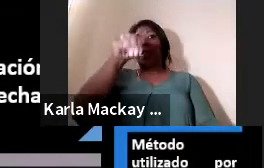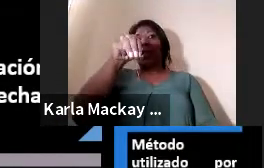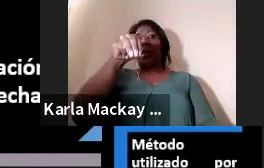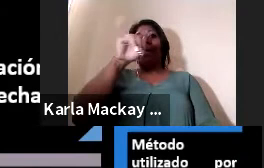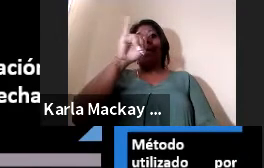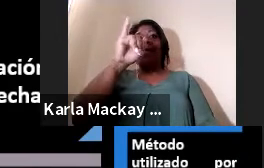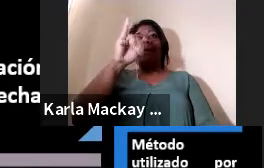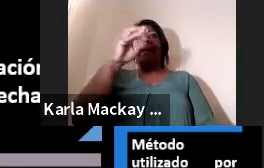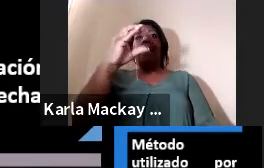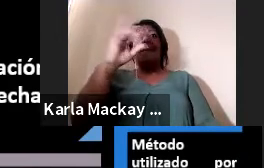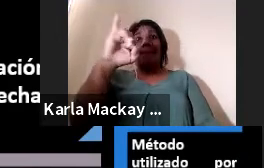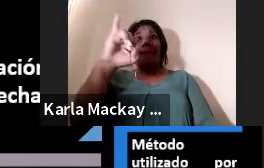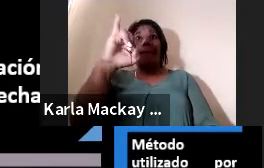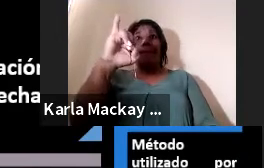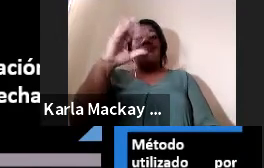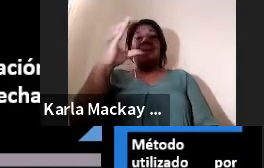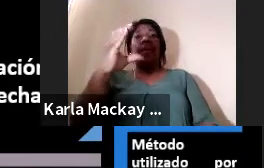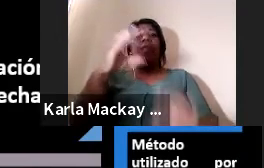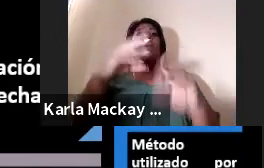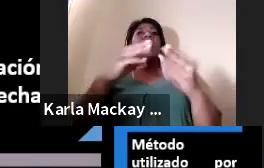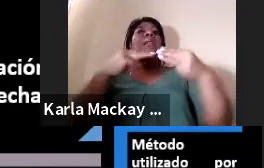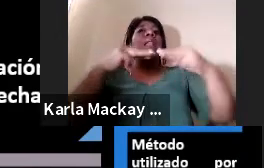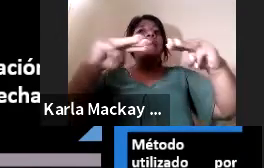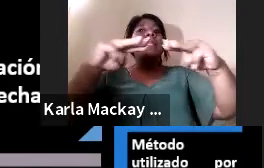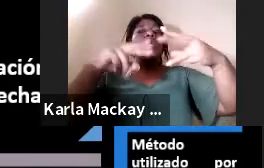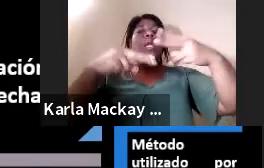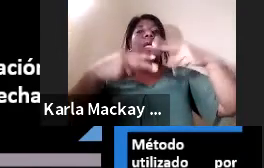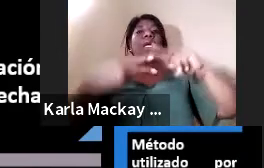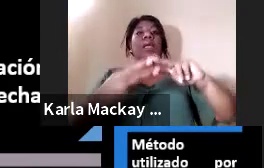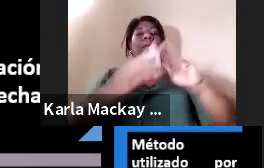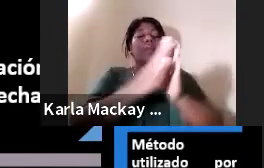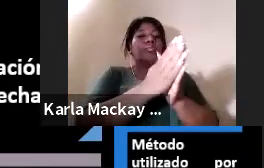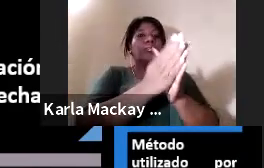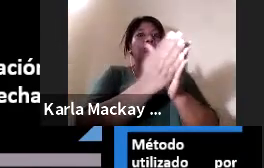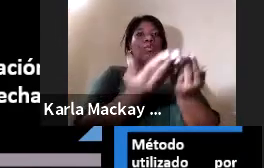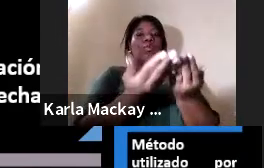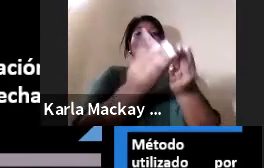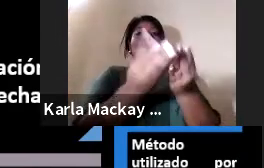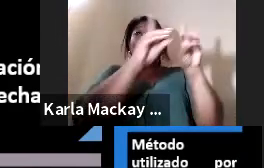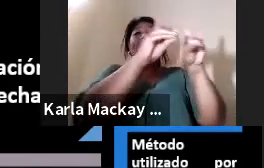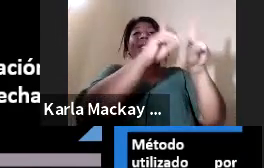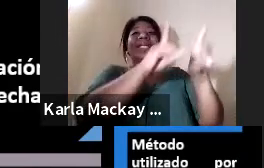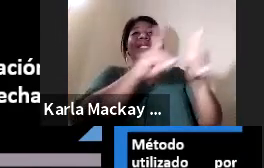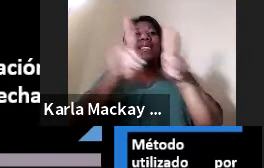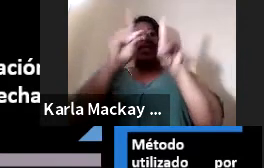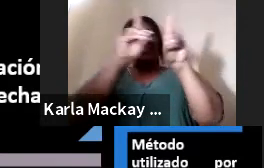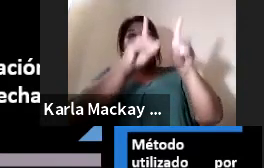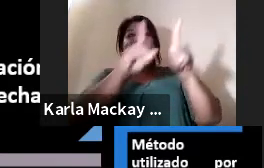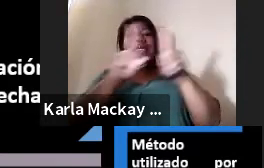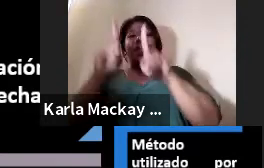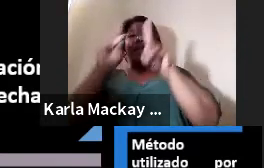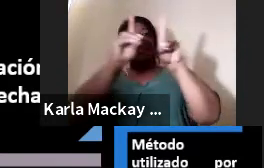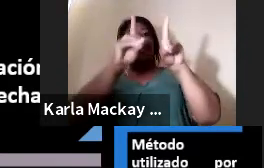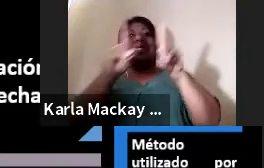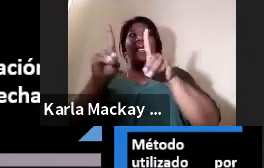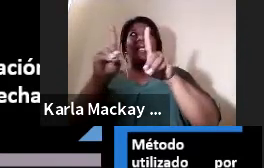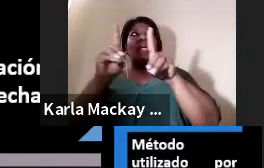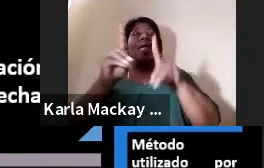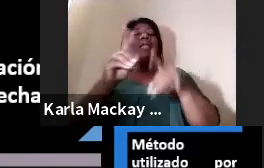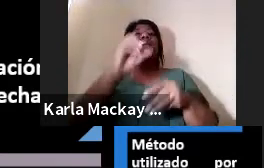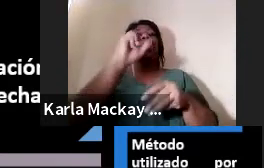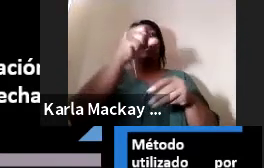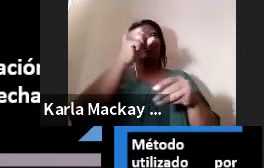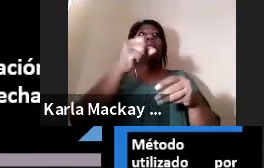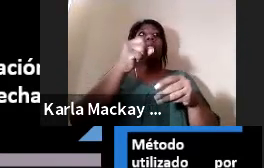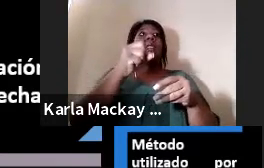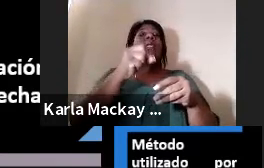del método MIG es que es un manual didáctico para el diseño de elementos, para elementos para un protocolo de